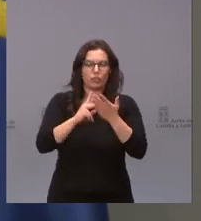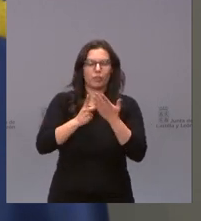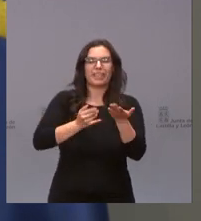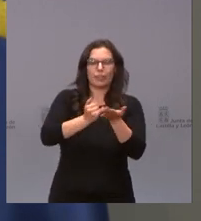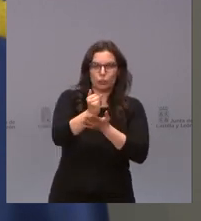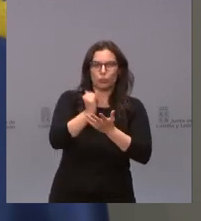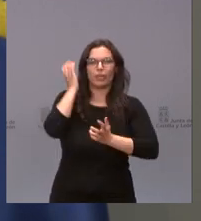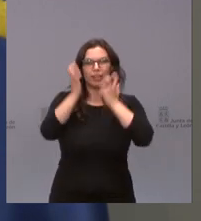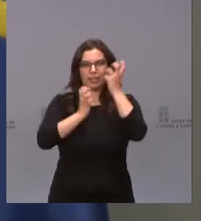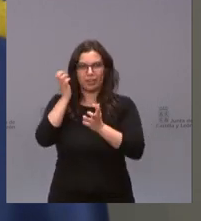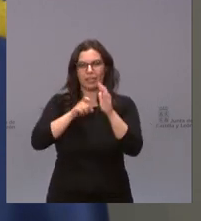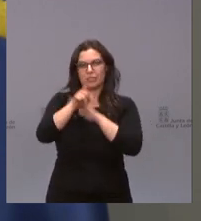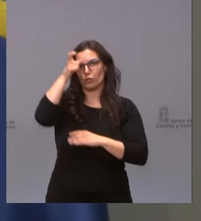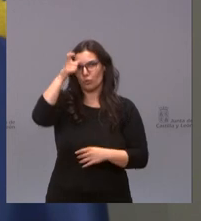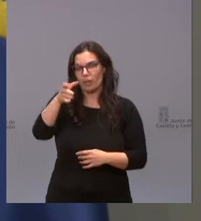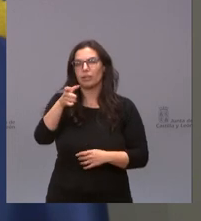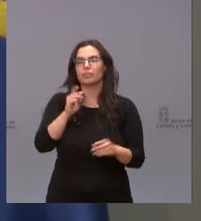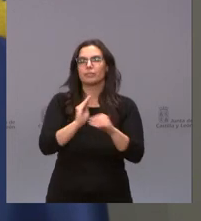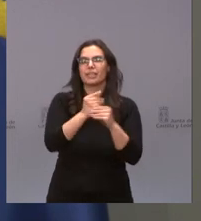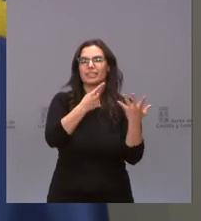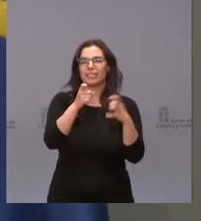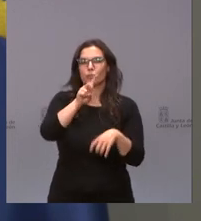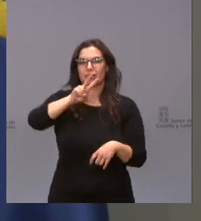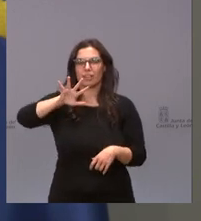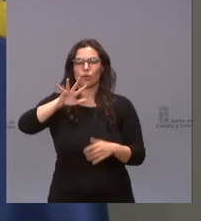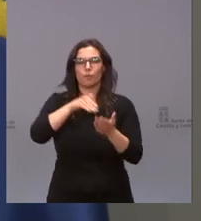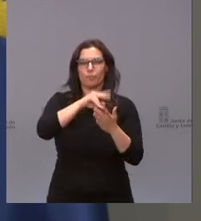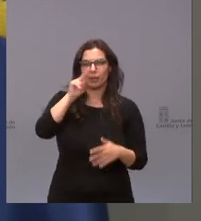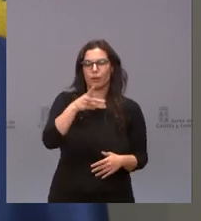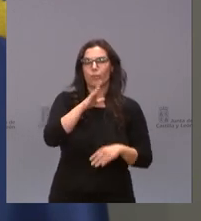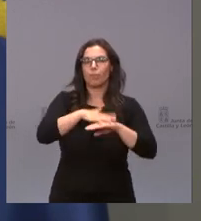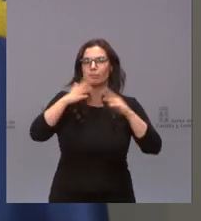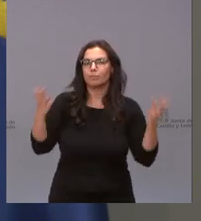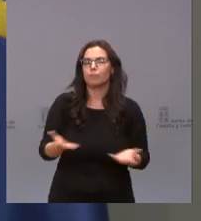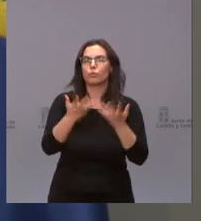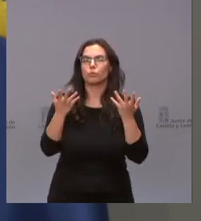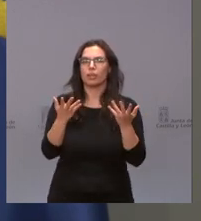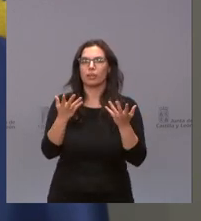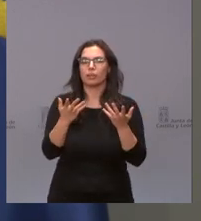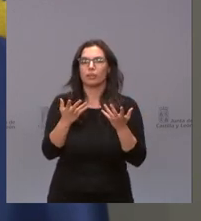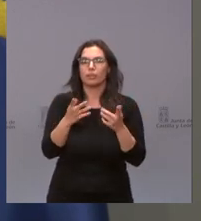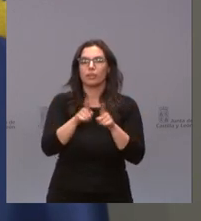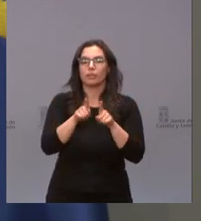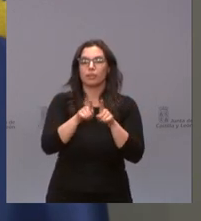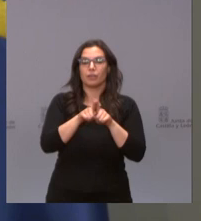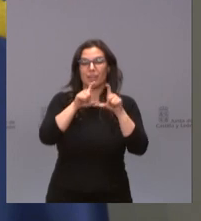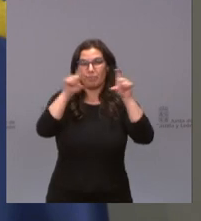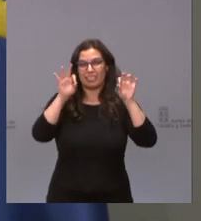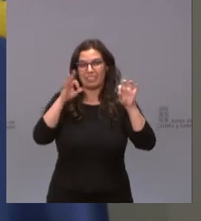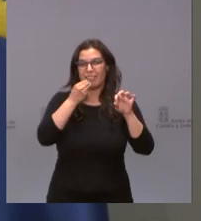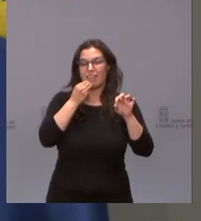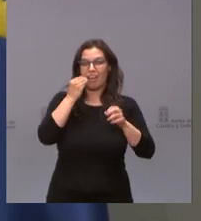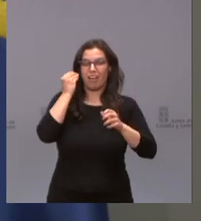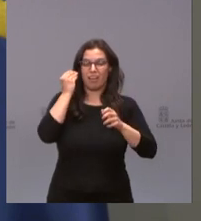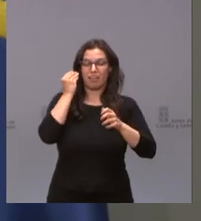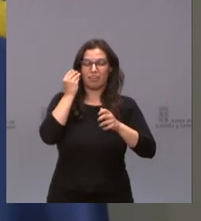destina 625.000 euros para impulsar la presencia de las empresas agroalimentarias de la